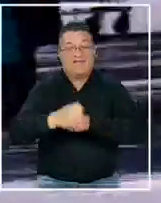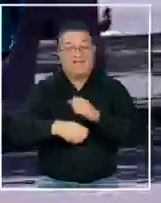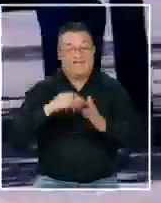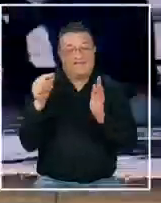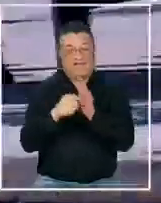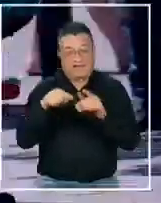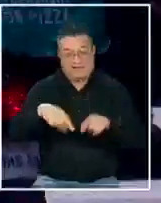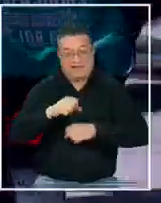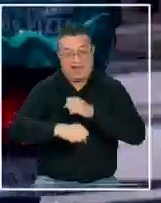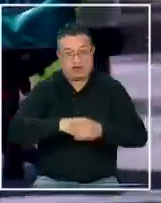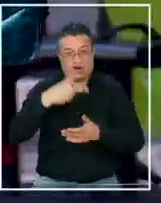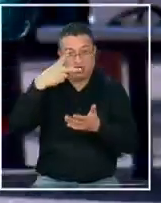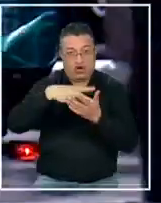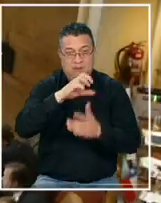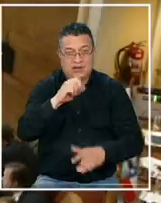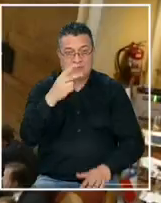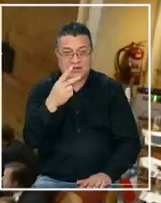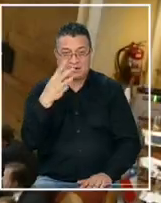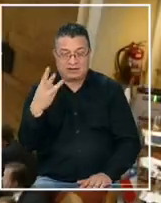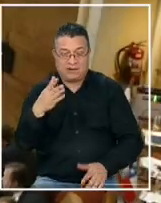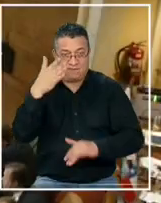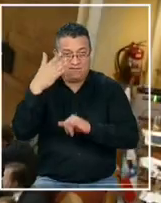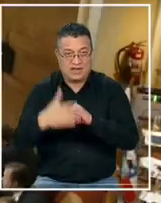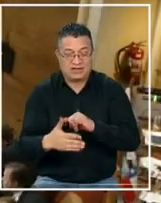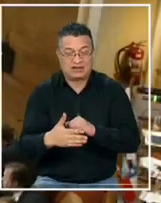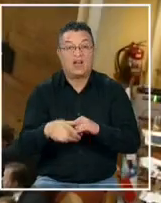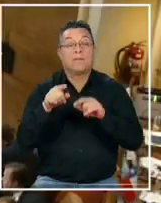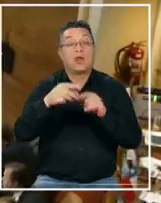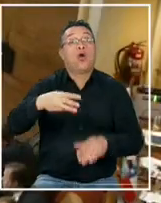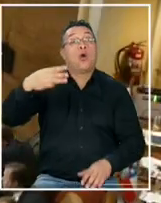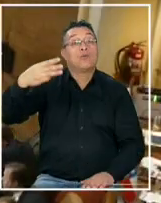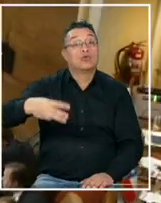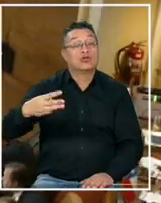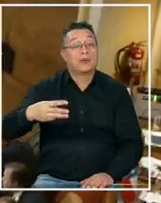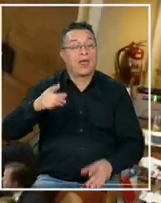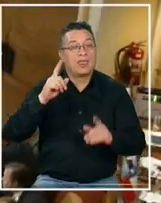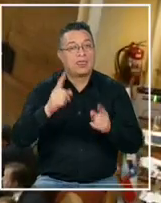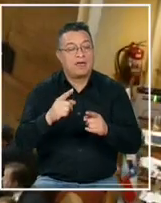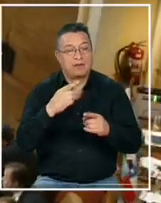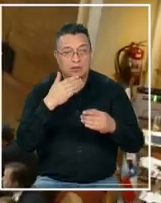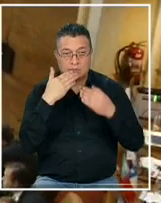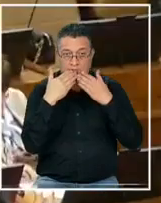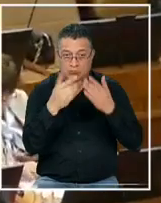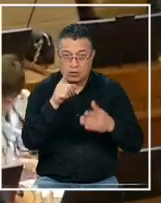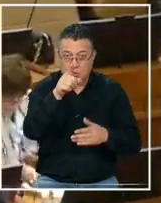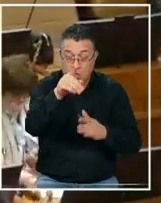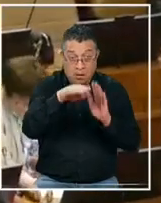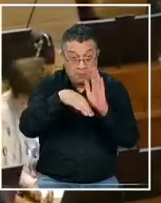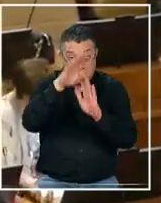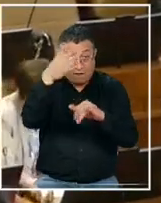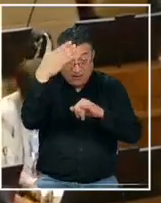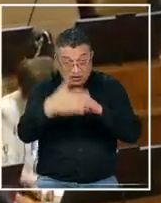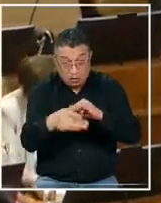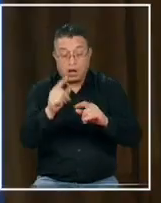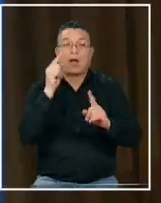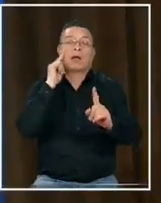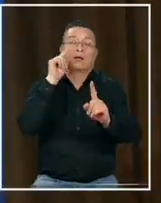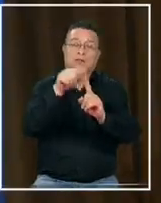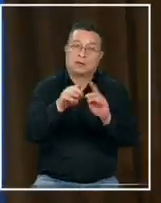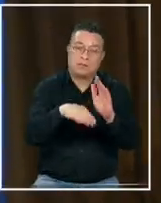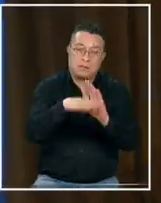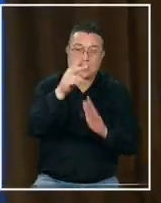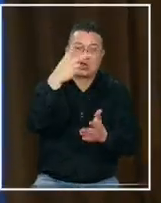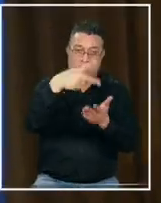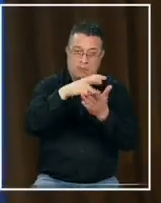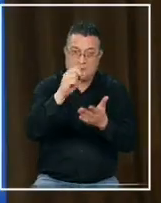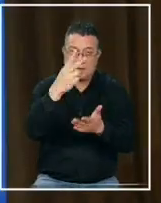2023, para renovar su licencia de conducir. Los municipios tendrán que darle prioridad a usted si se le venció su licencia de conducir en el